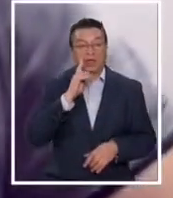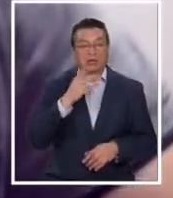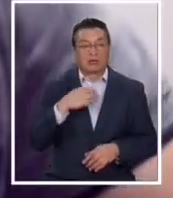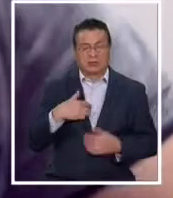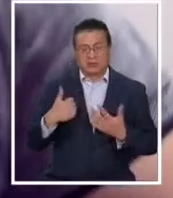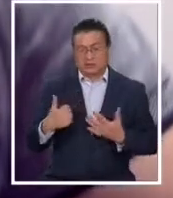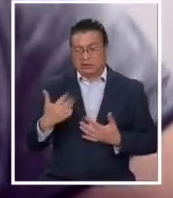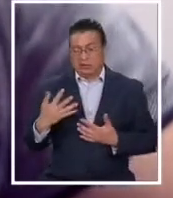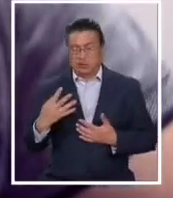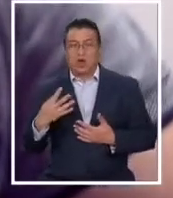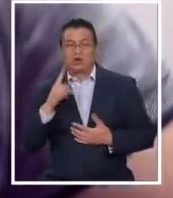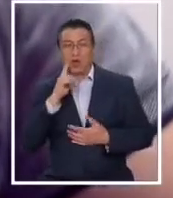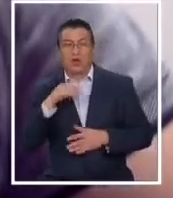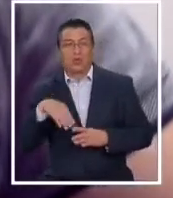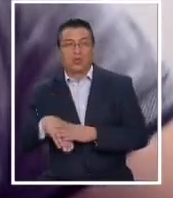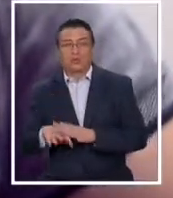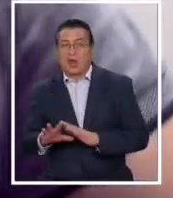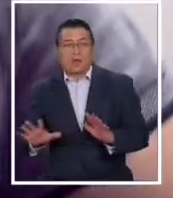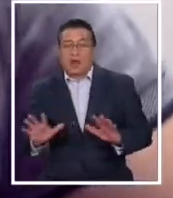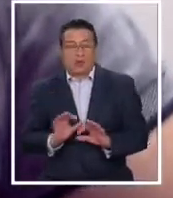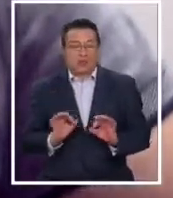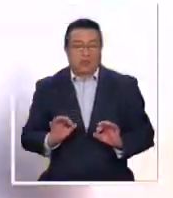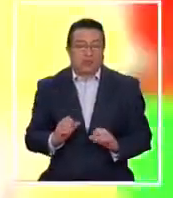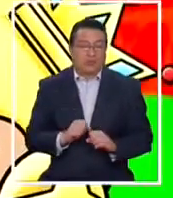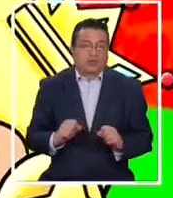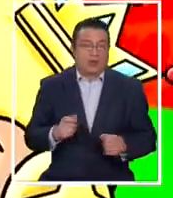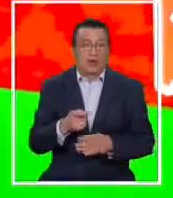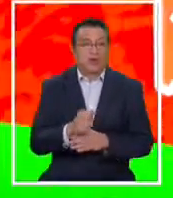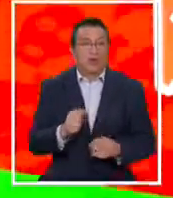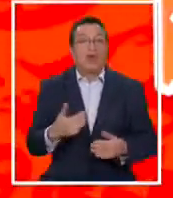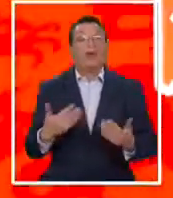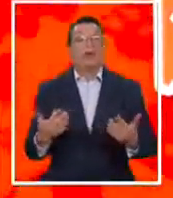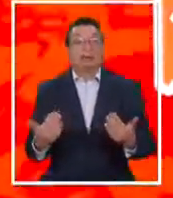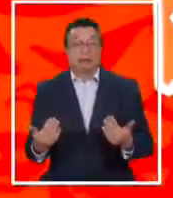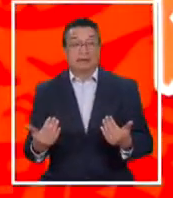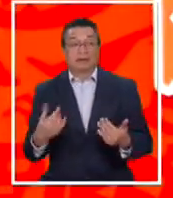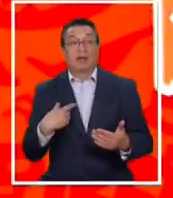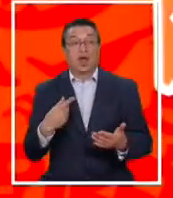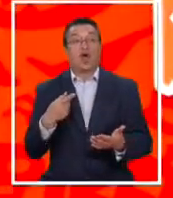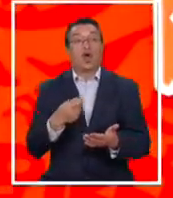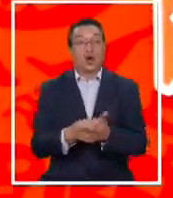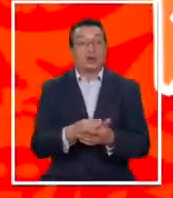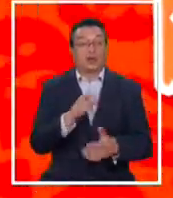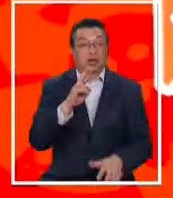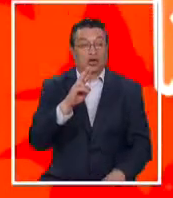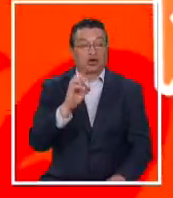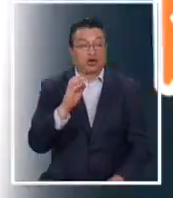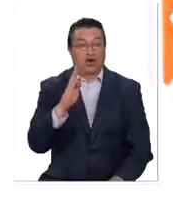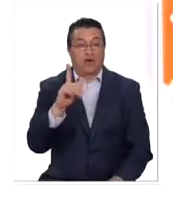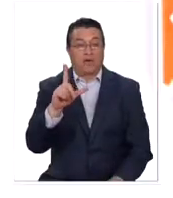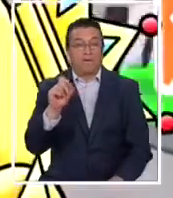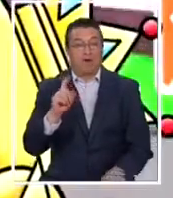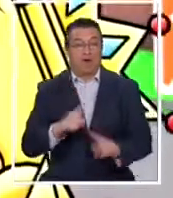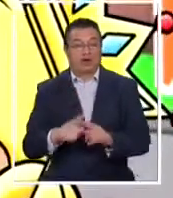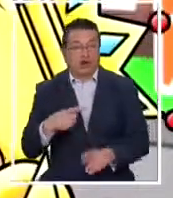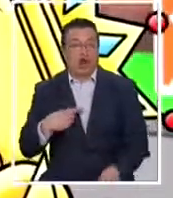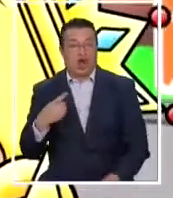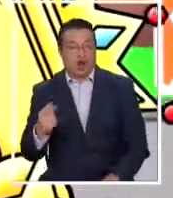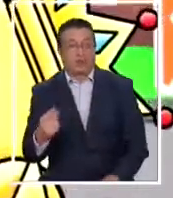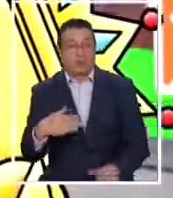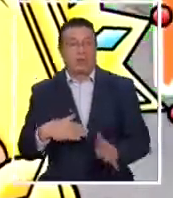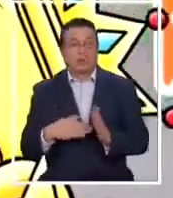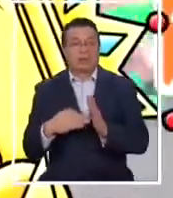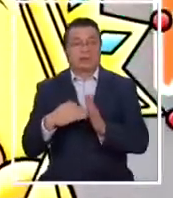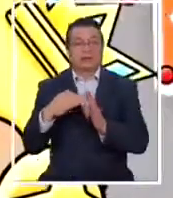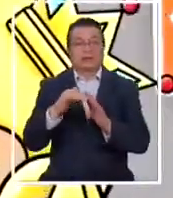64 donadas más. me alcanza. No me alcanza. Necesitamos comprar Roblox para poder ir